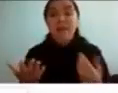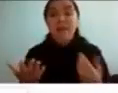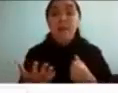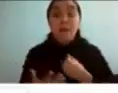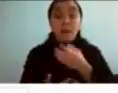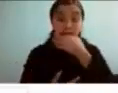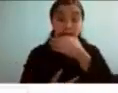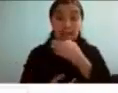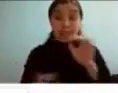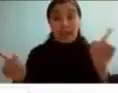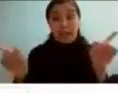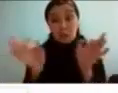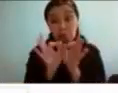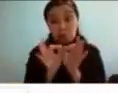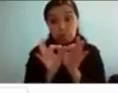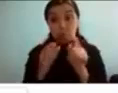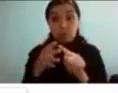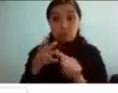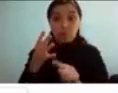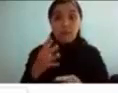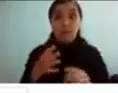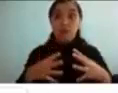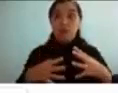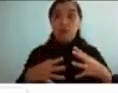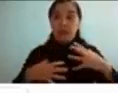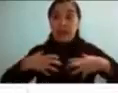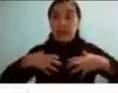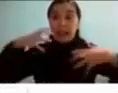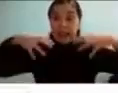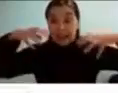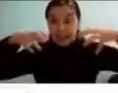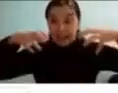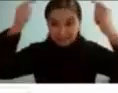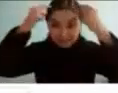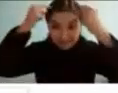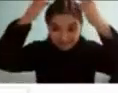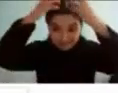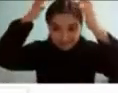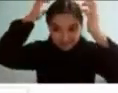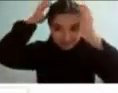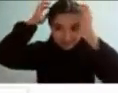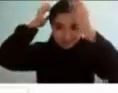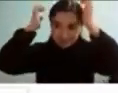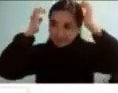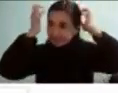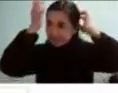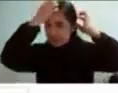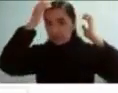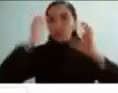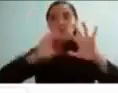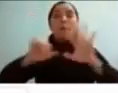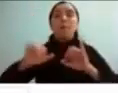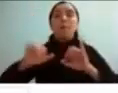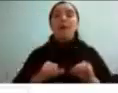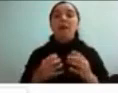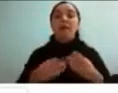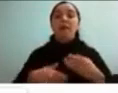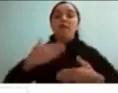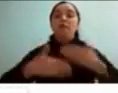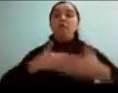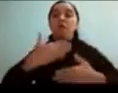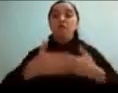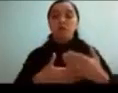recomendaciones estos monstruos que yo les mostré son como nuestras diferentes partes del funcionamiento cognitivo entonces una